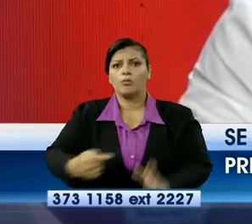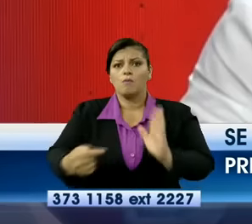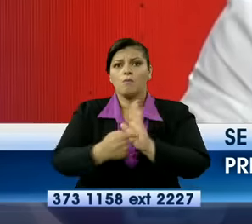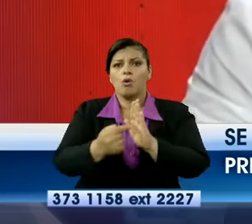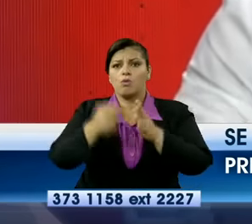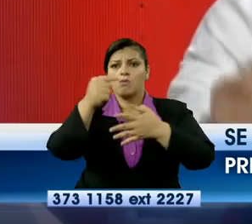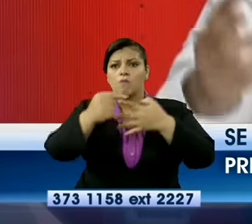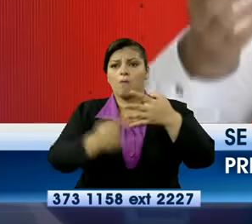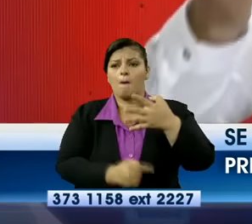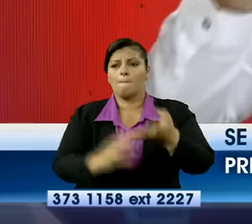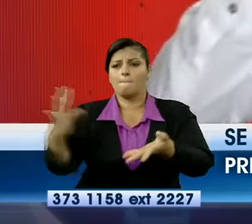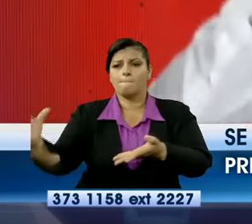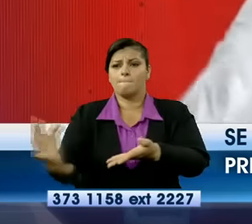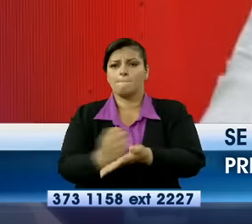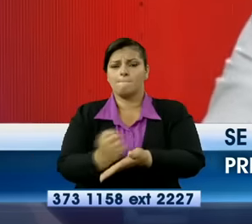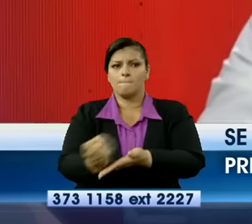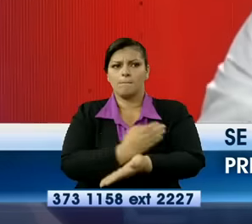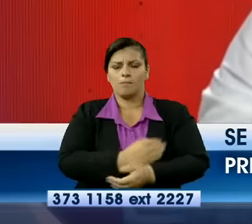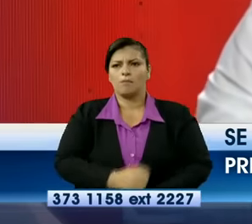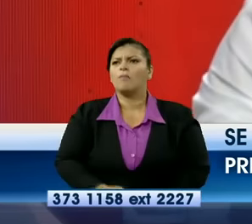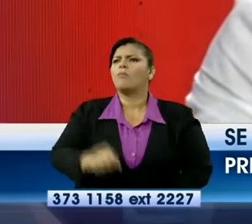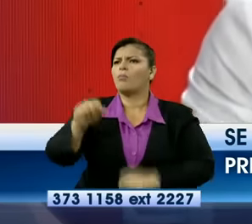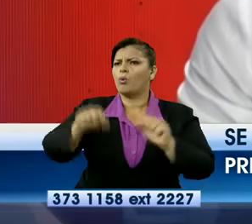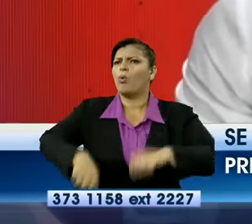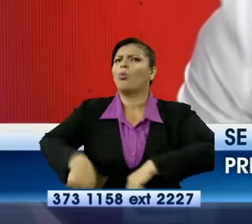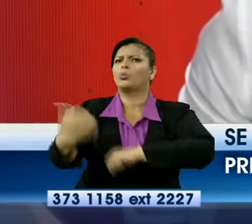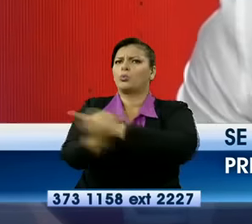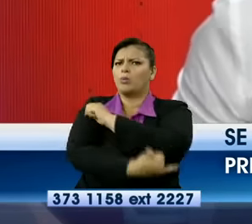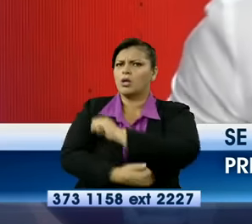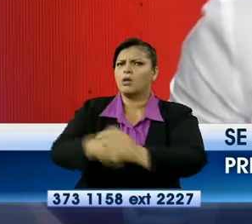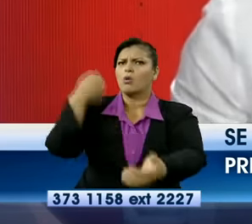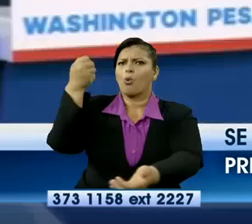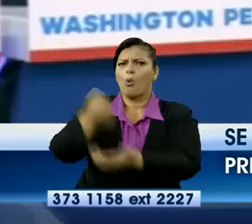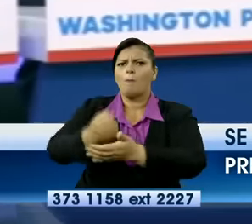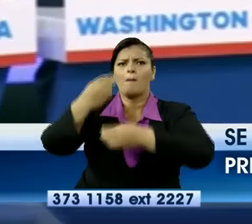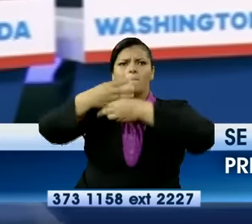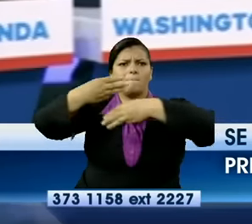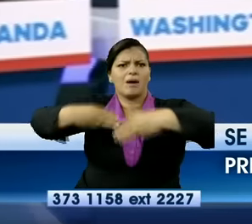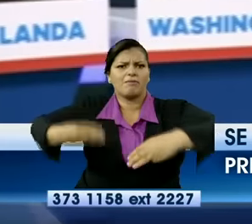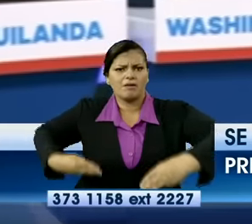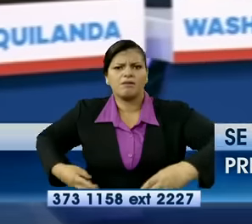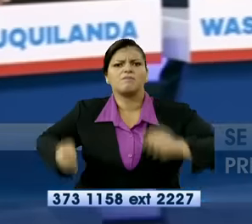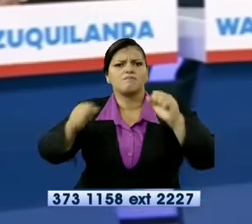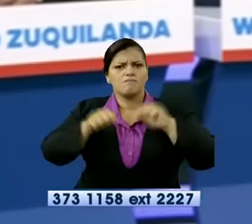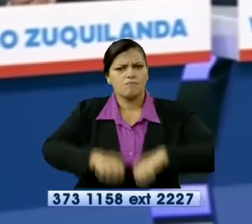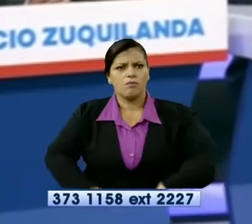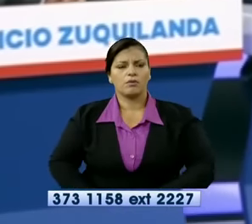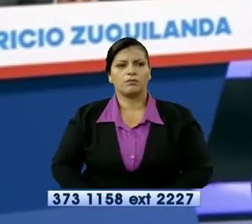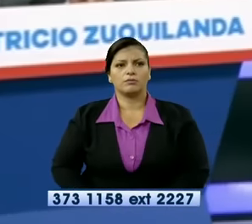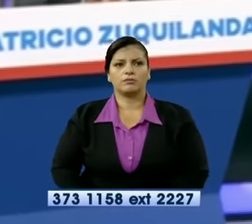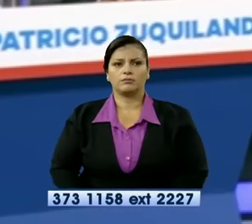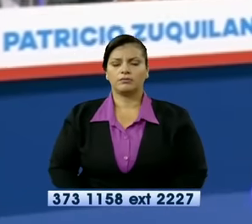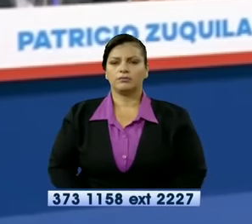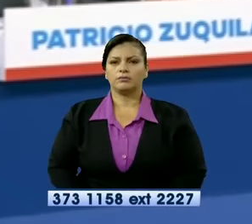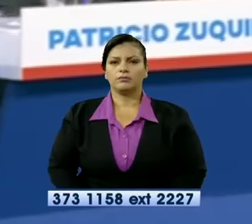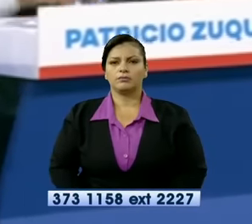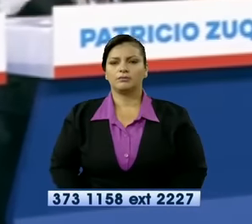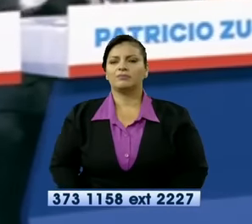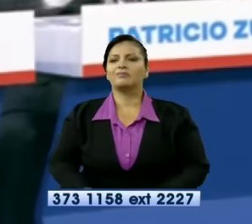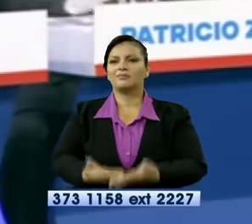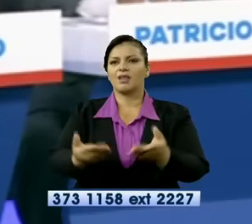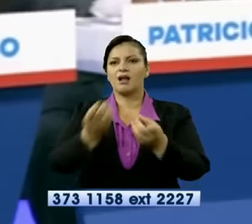que ver con importación de materias primas para la exportación. Estas fueron algunas de las propuestas del esperado diálogo